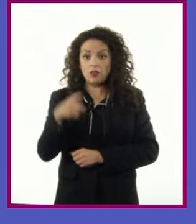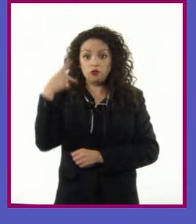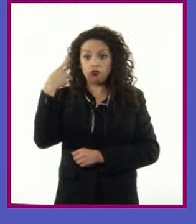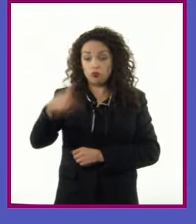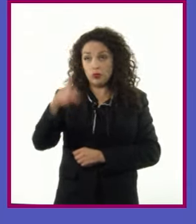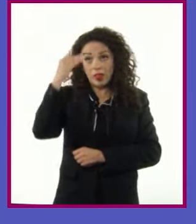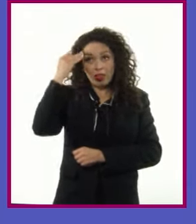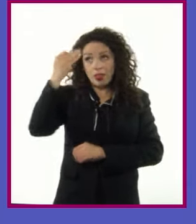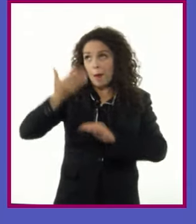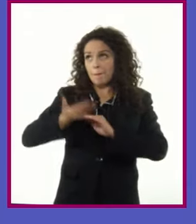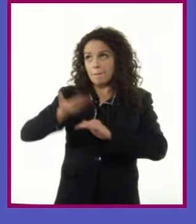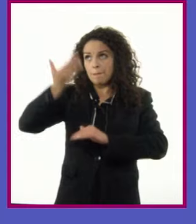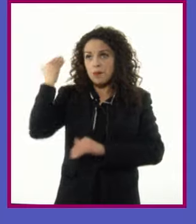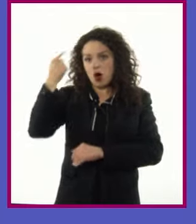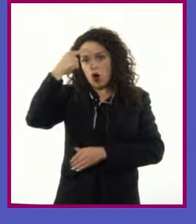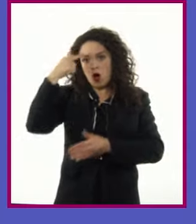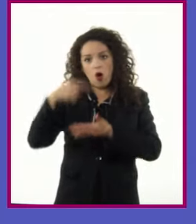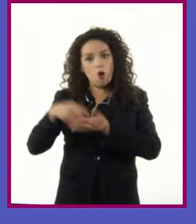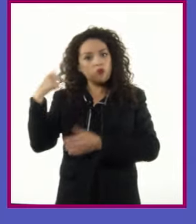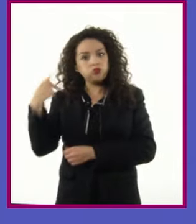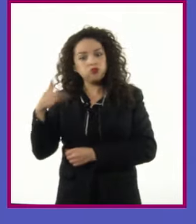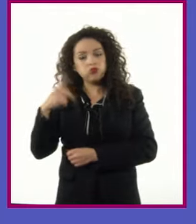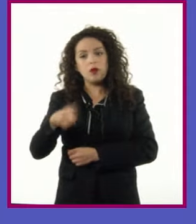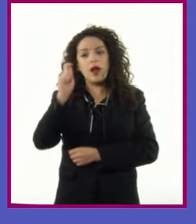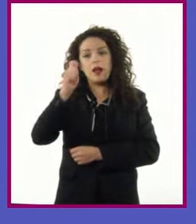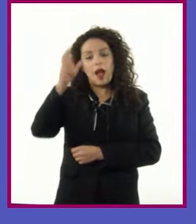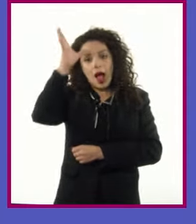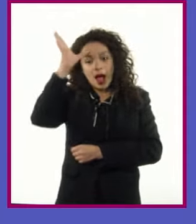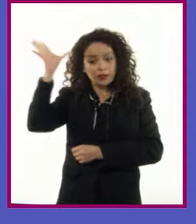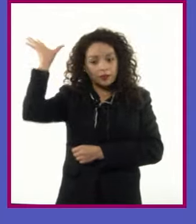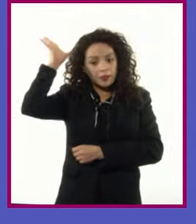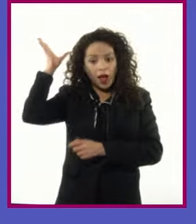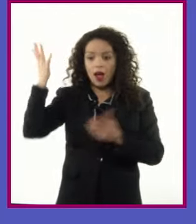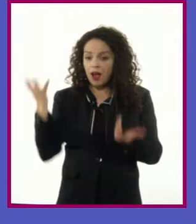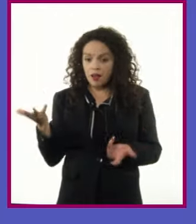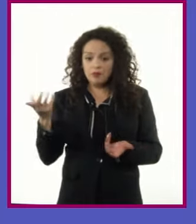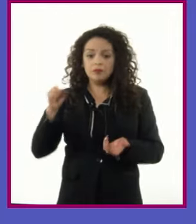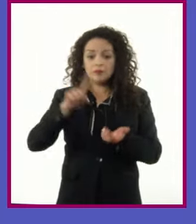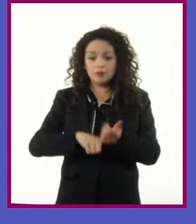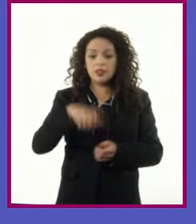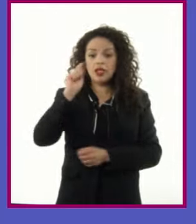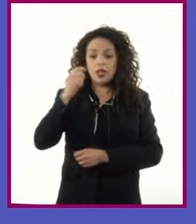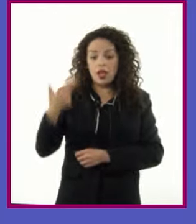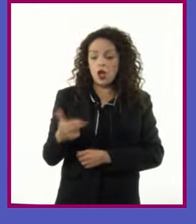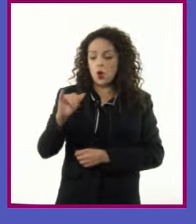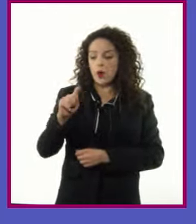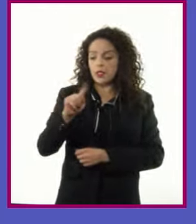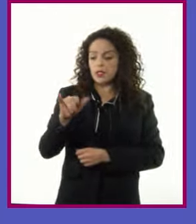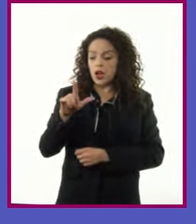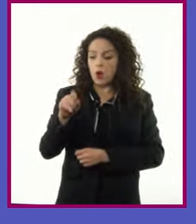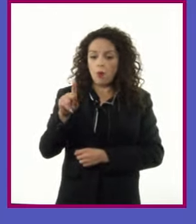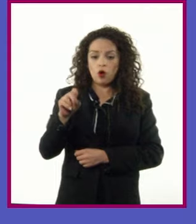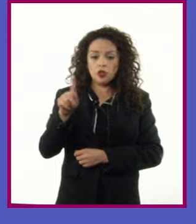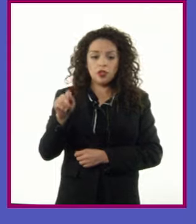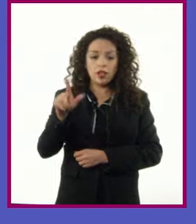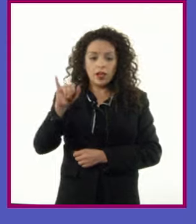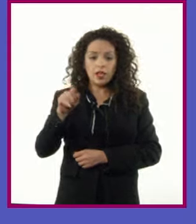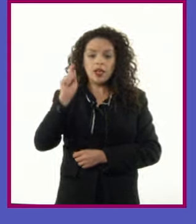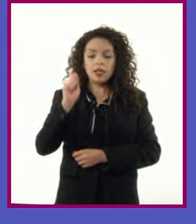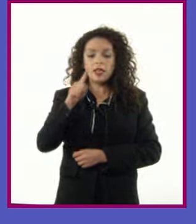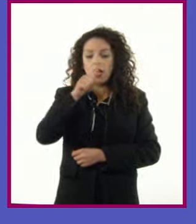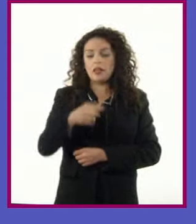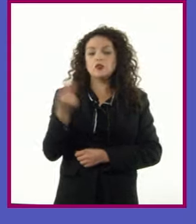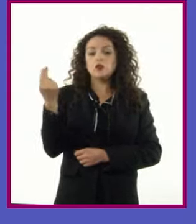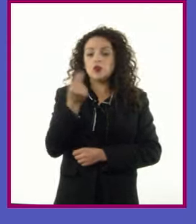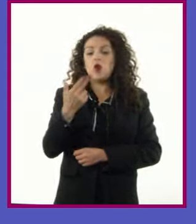azteca Recordemos que fue la señal que indicó Huitzilopochtli para la fundación de Tenochtitlan Por su